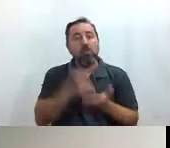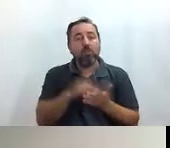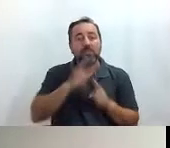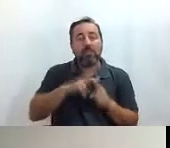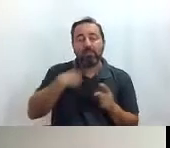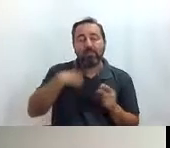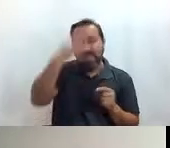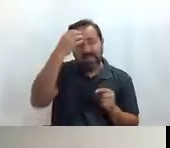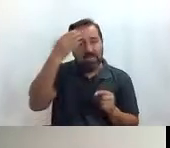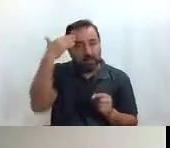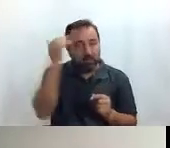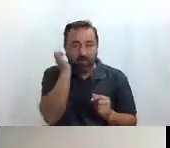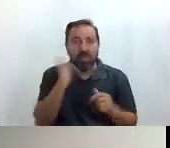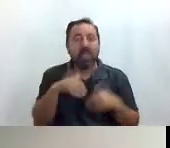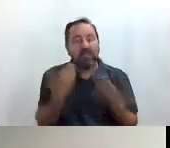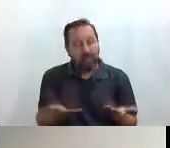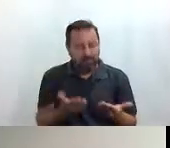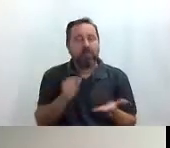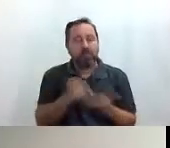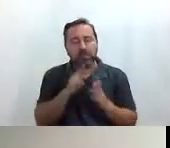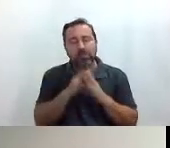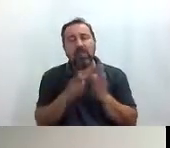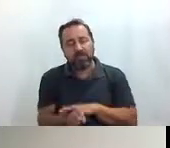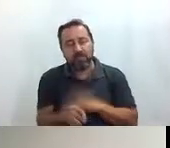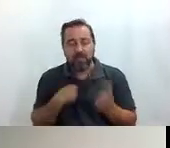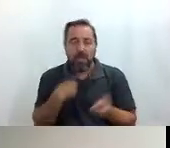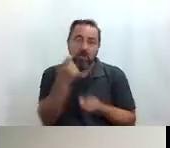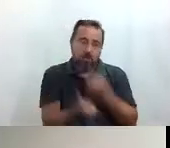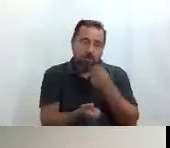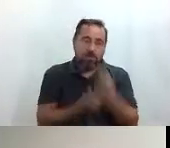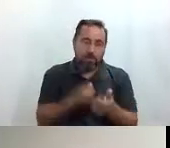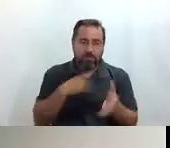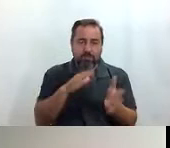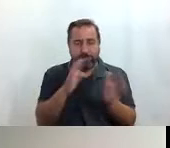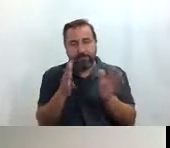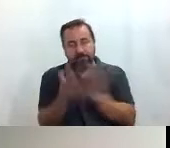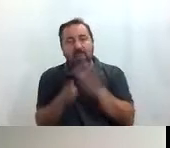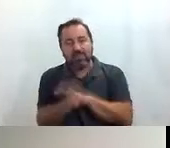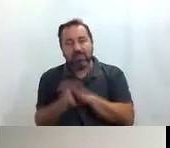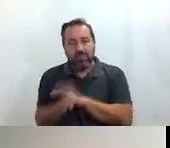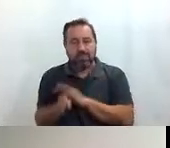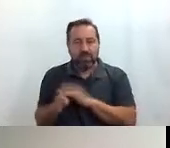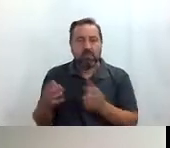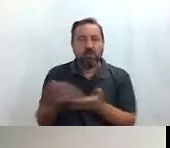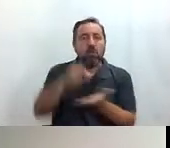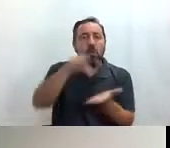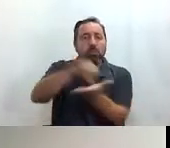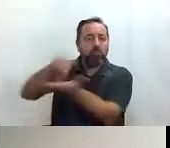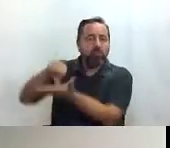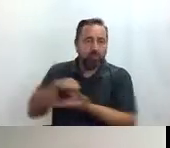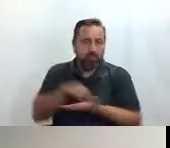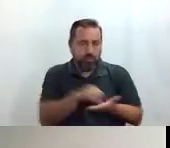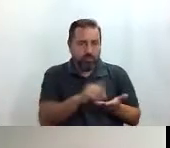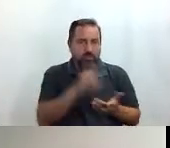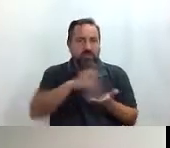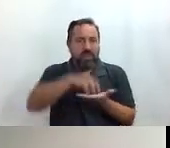Sofía también lo hemos hecho accesible poco a poco pues iremos haciendo accesibles el resto de más accesibles el resto